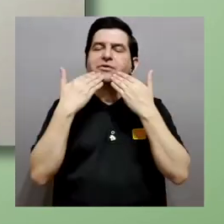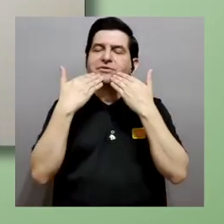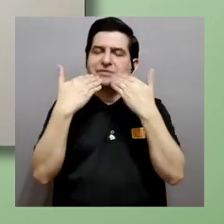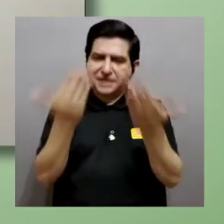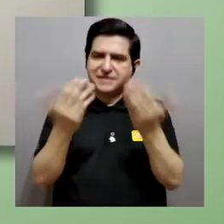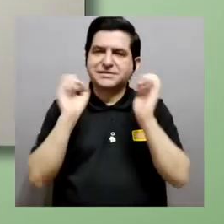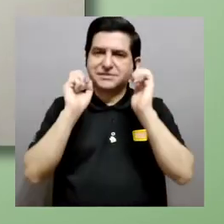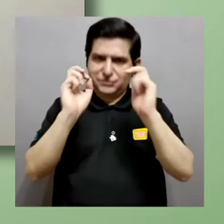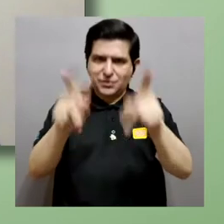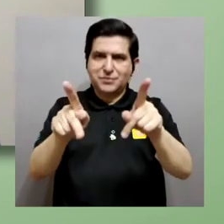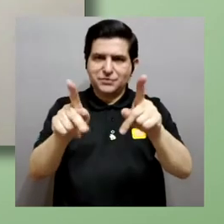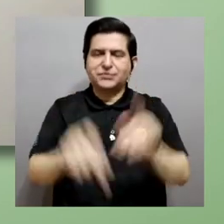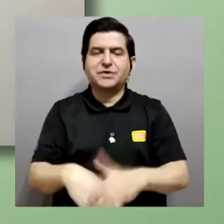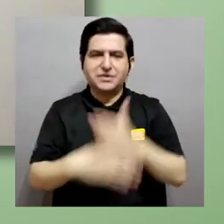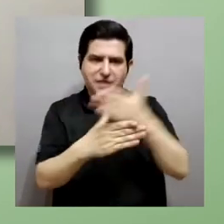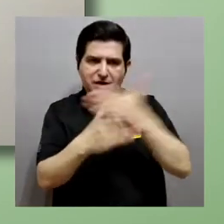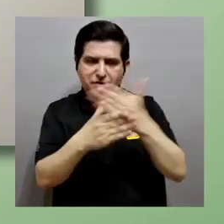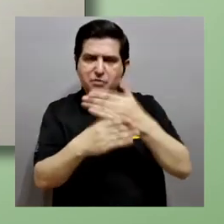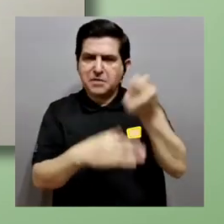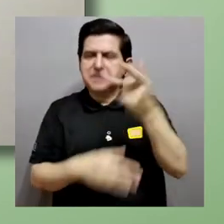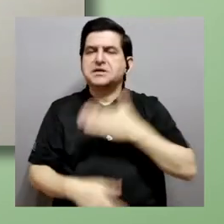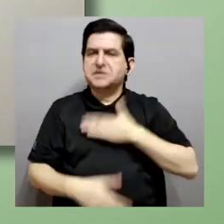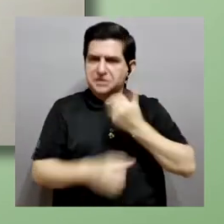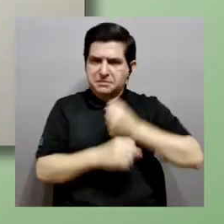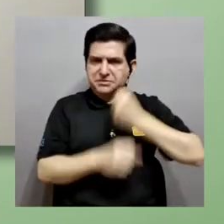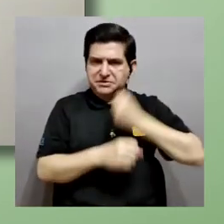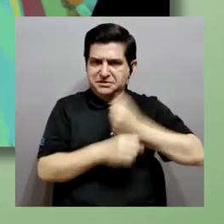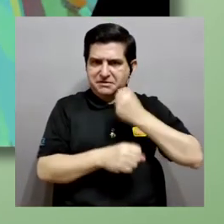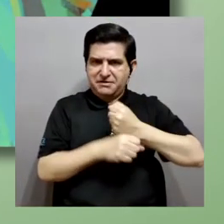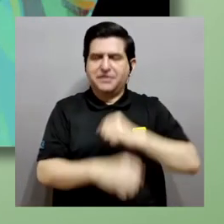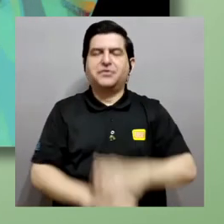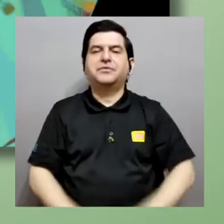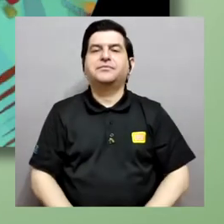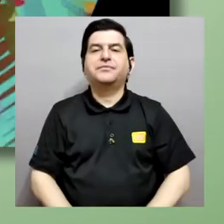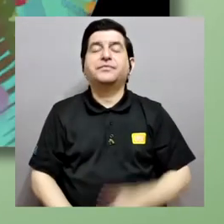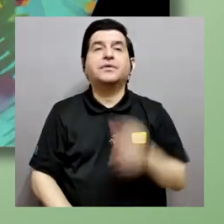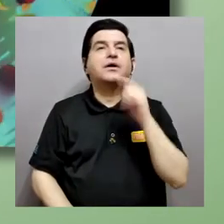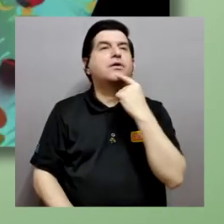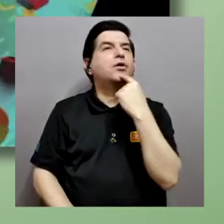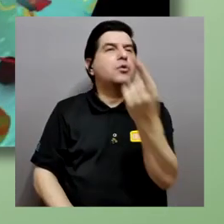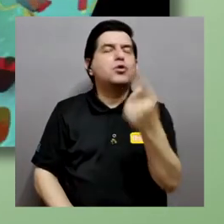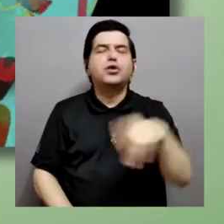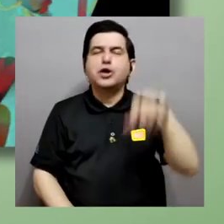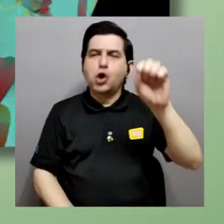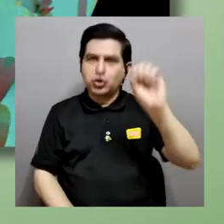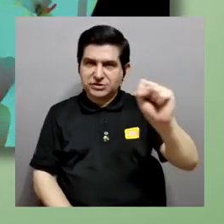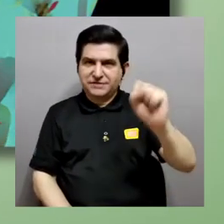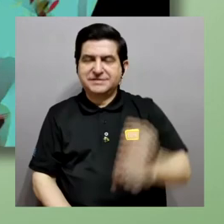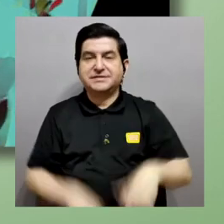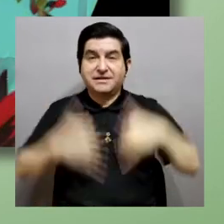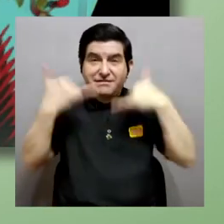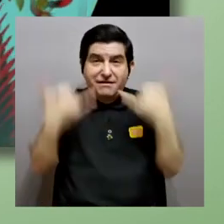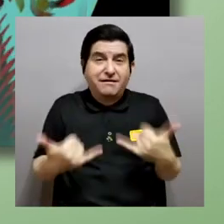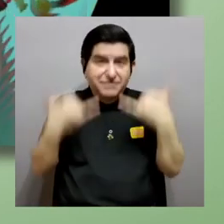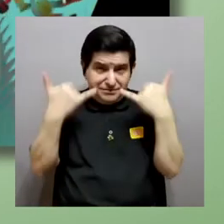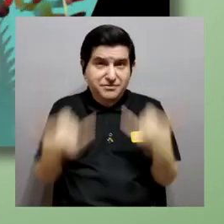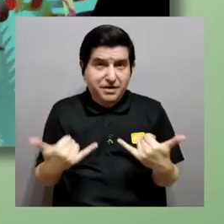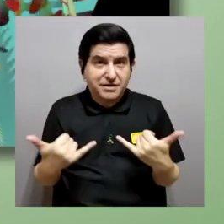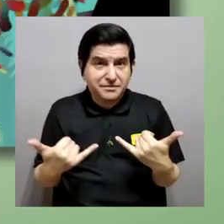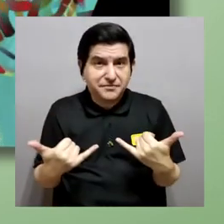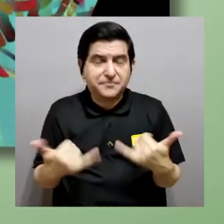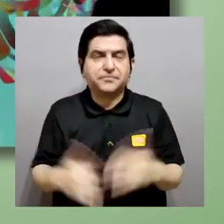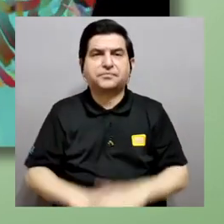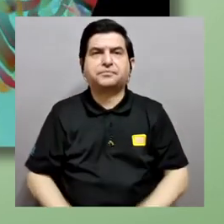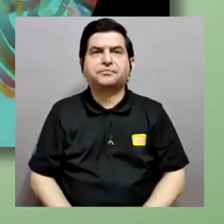les agradezco muchísimo la oportunidad de compartir un poco sobre mi trabajo como comentaba sebastián actualmente